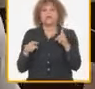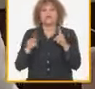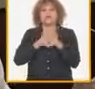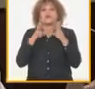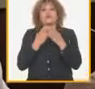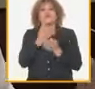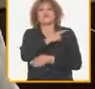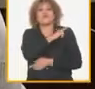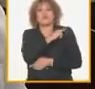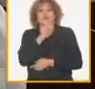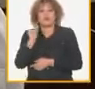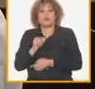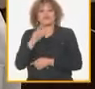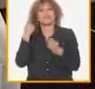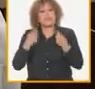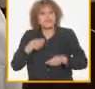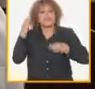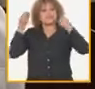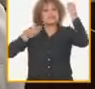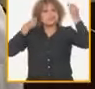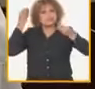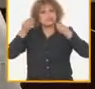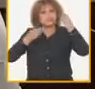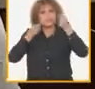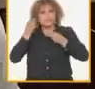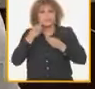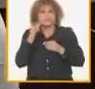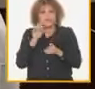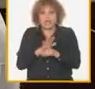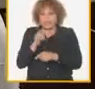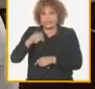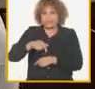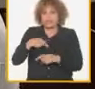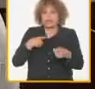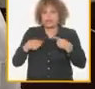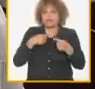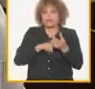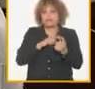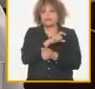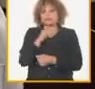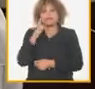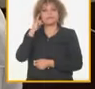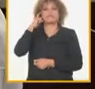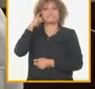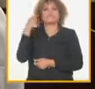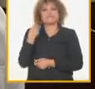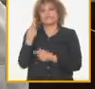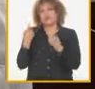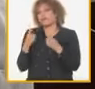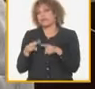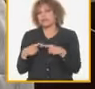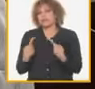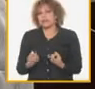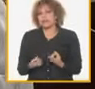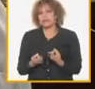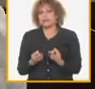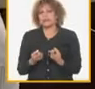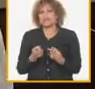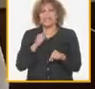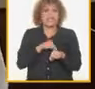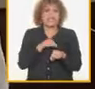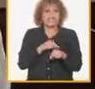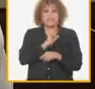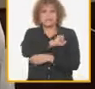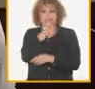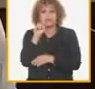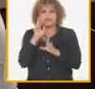los cuadros es un razonamiento tenemos que ahora a partir de este pleno el comité está en decir qué nos falta por hacer y en qué tiempo lo vamos